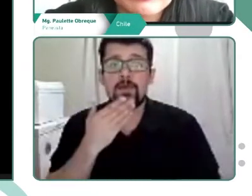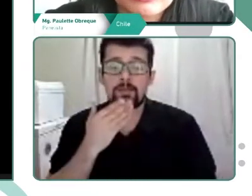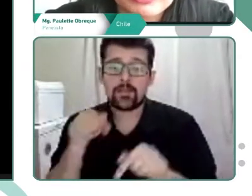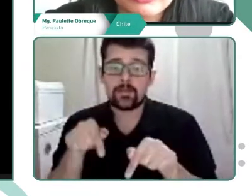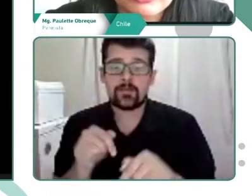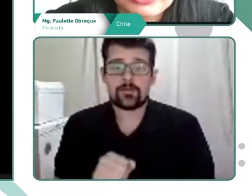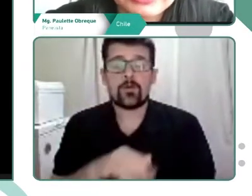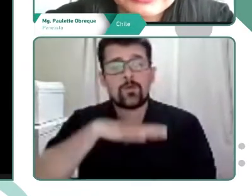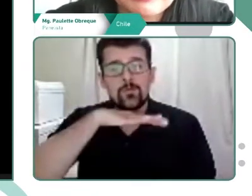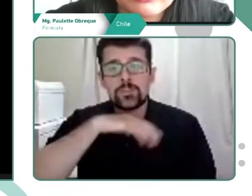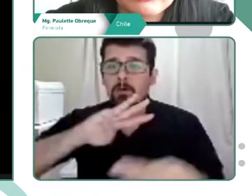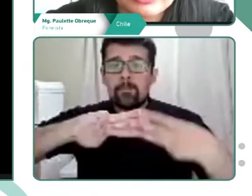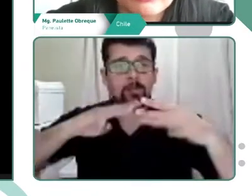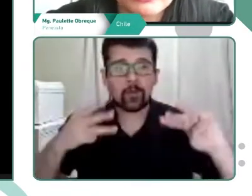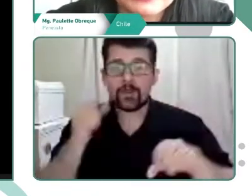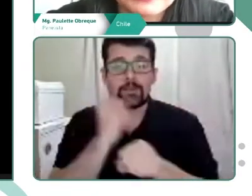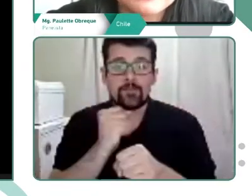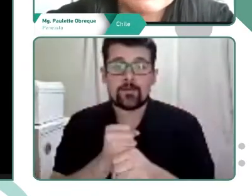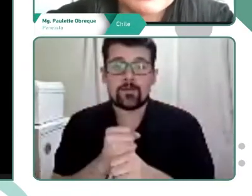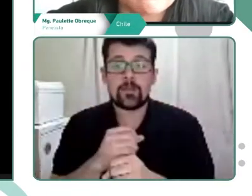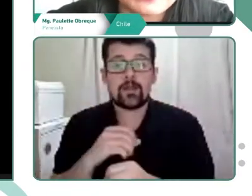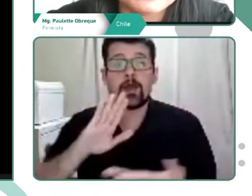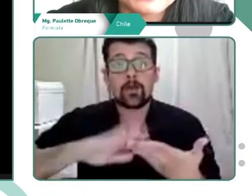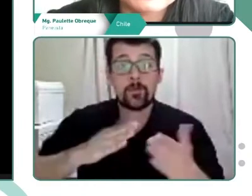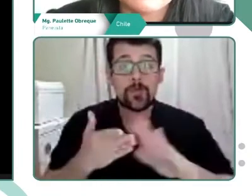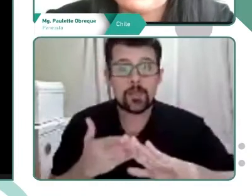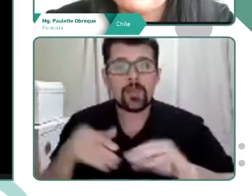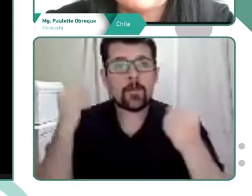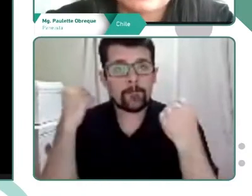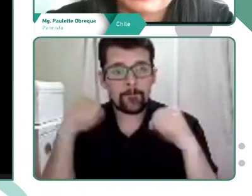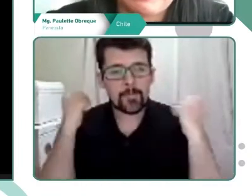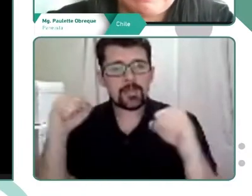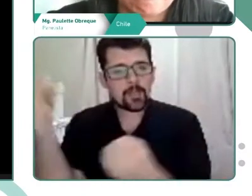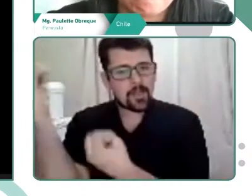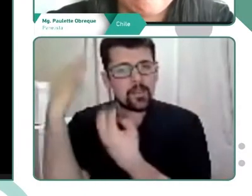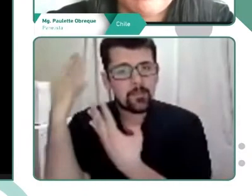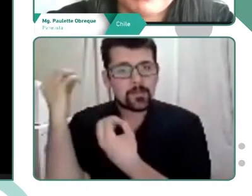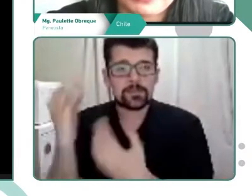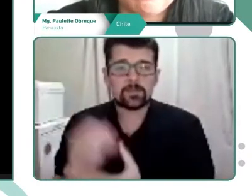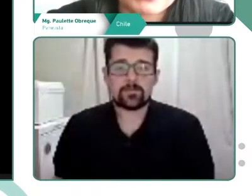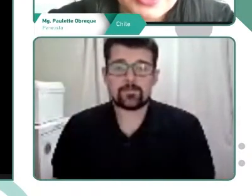utilizamos como metodología de trabajo las comunidades de prácticas de aprendizaje,